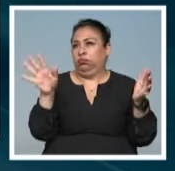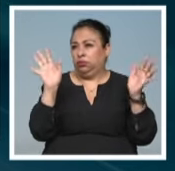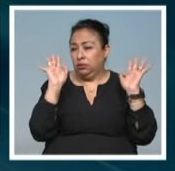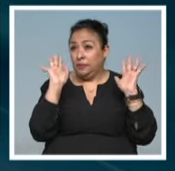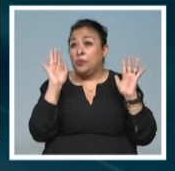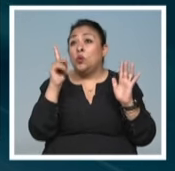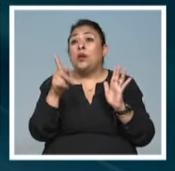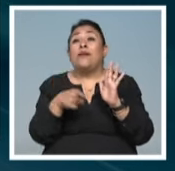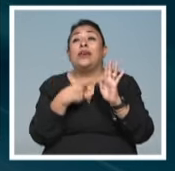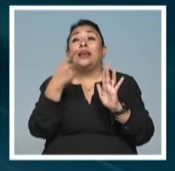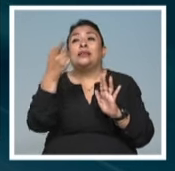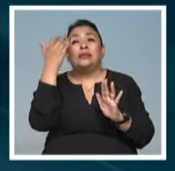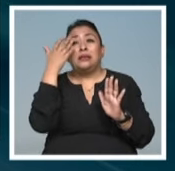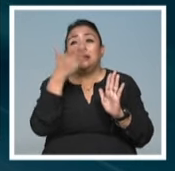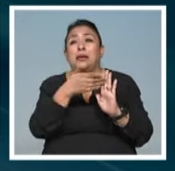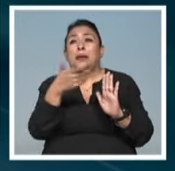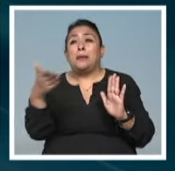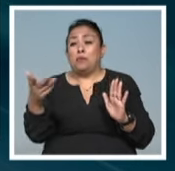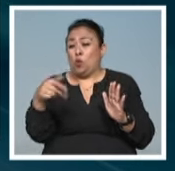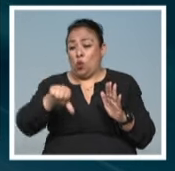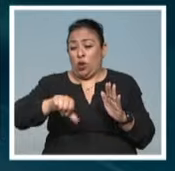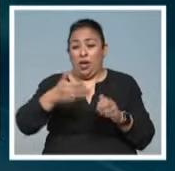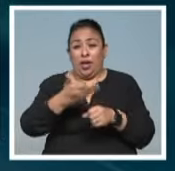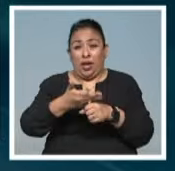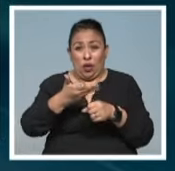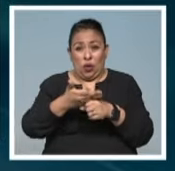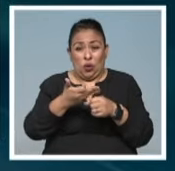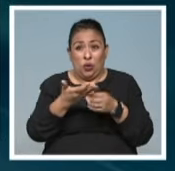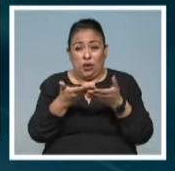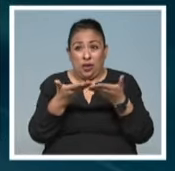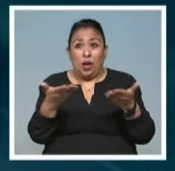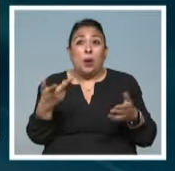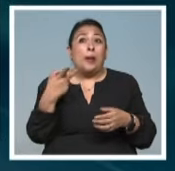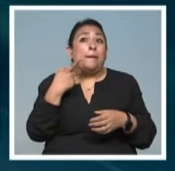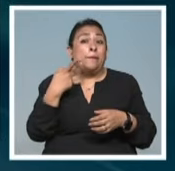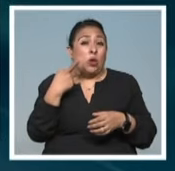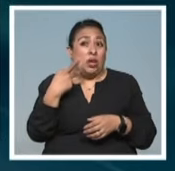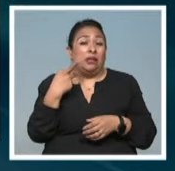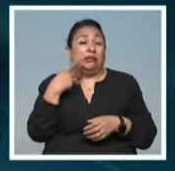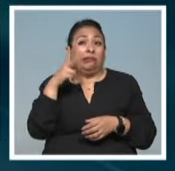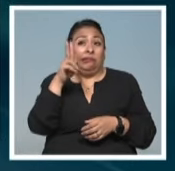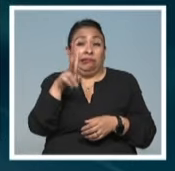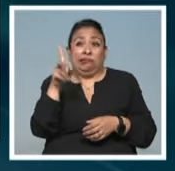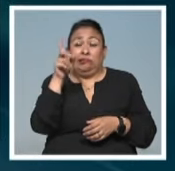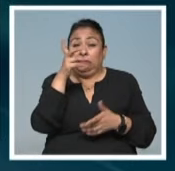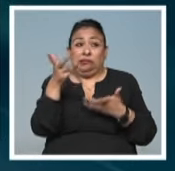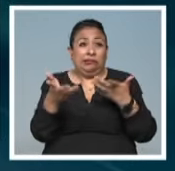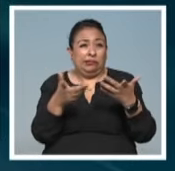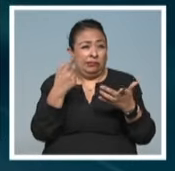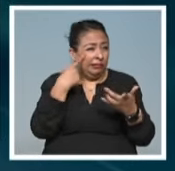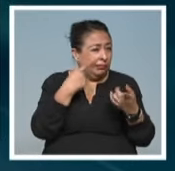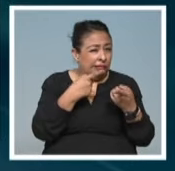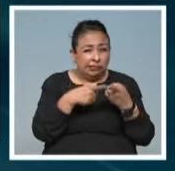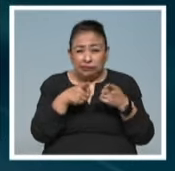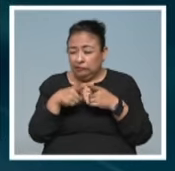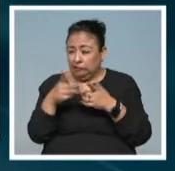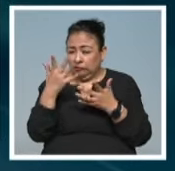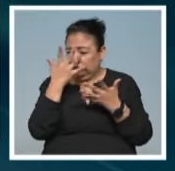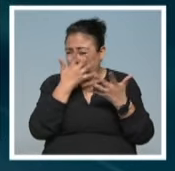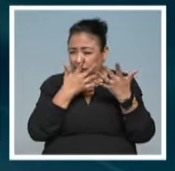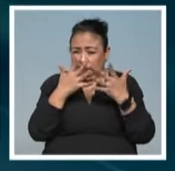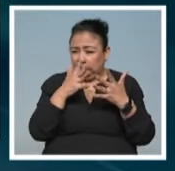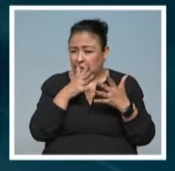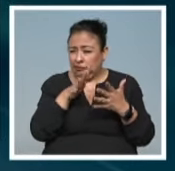Incluso en una época como la nuestra, en el devenir histórico y político, es muy difícil como establecer diferencias claras